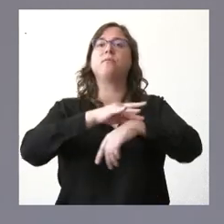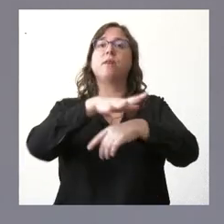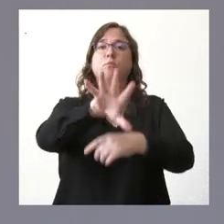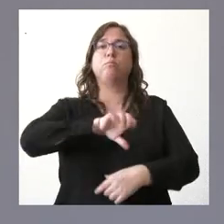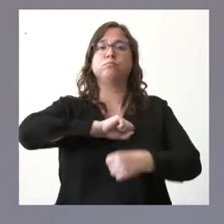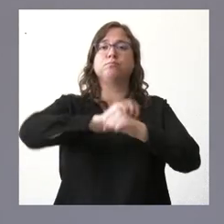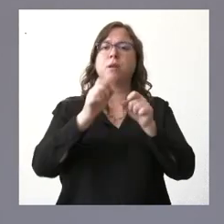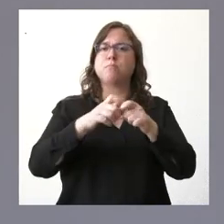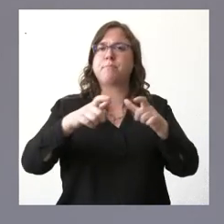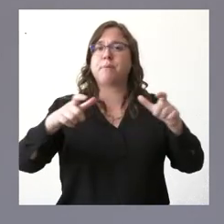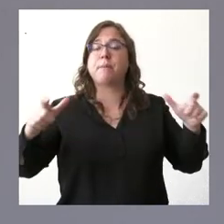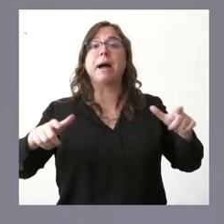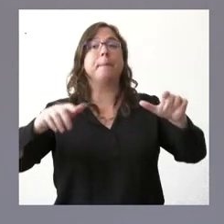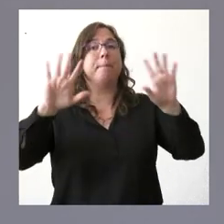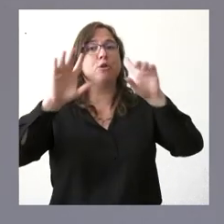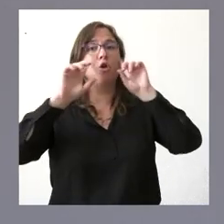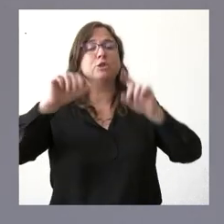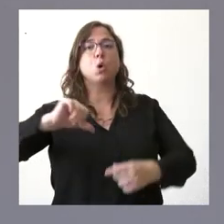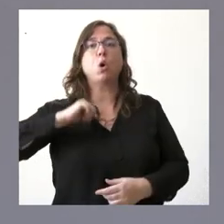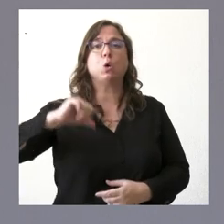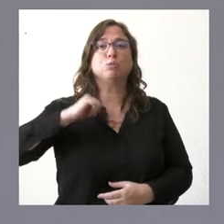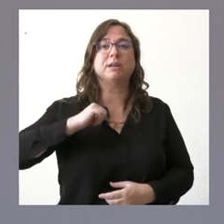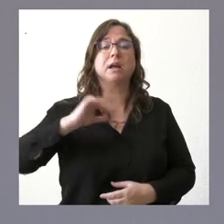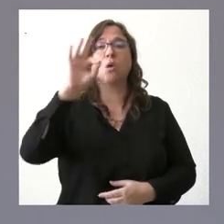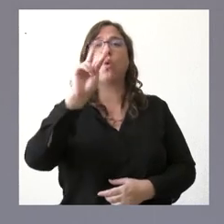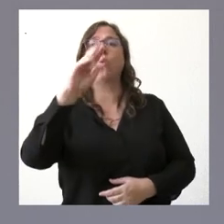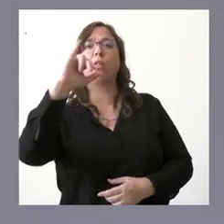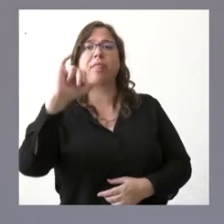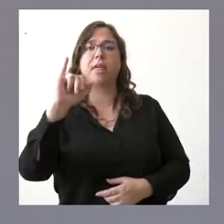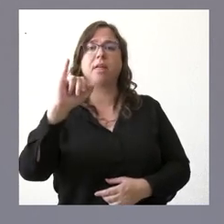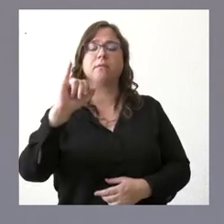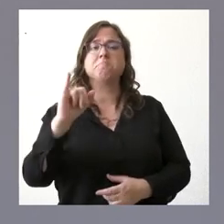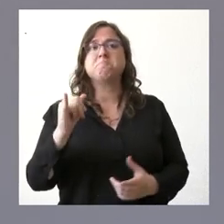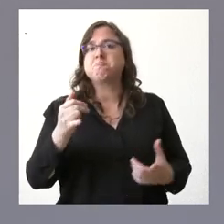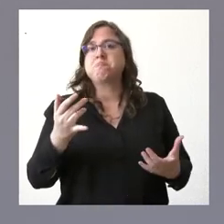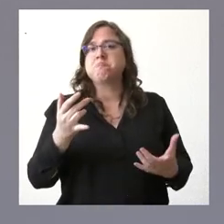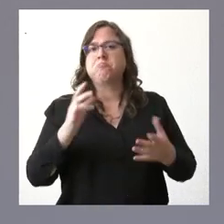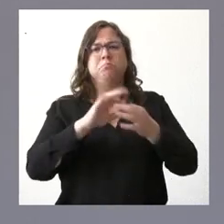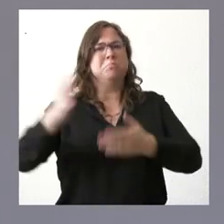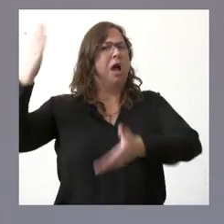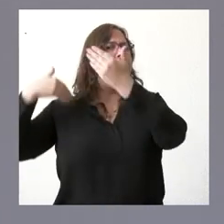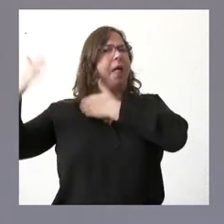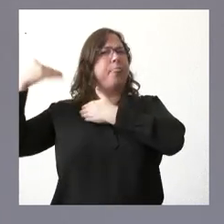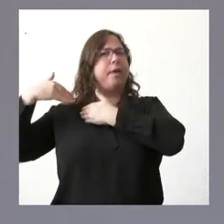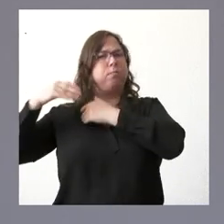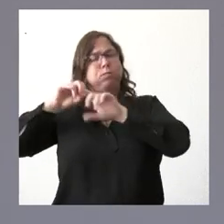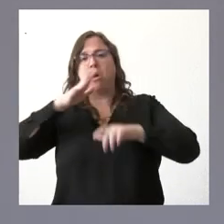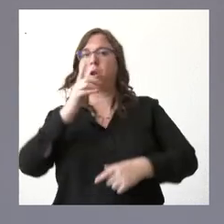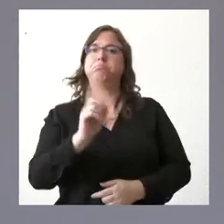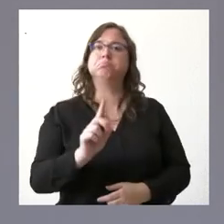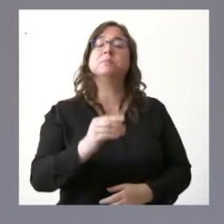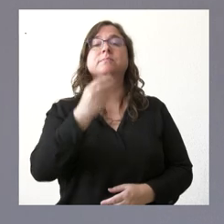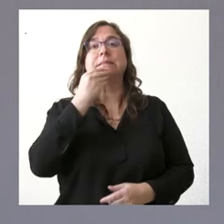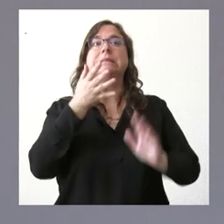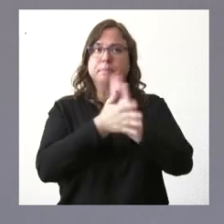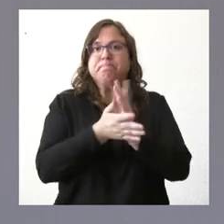impacto en hospitales y menos en las UCIs incluso no tiene nada que ver con olas anteriores pero eso no quita en modo alguno